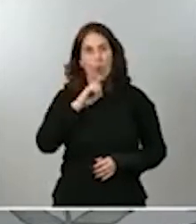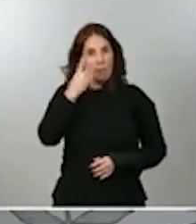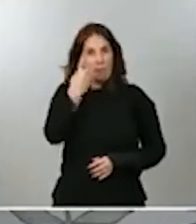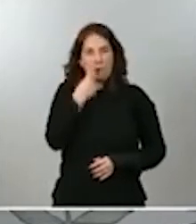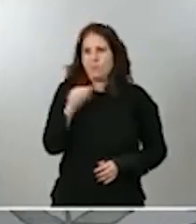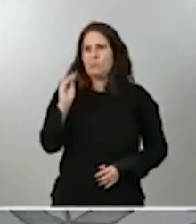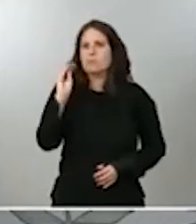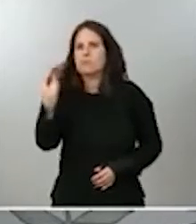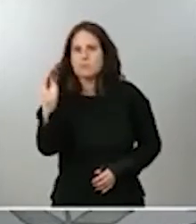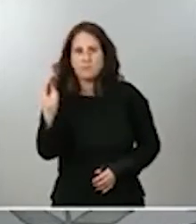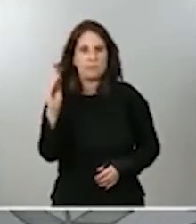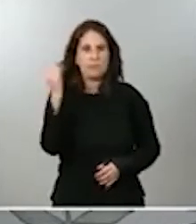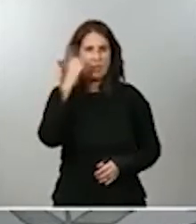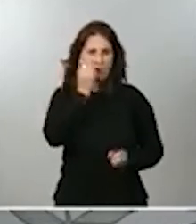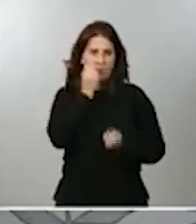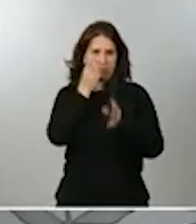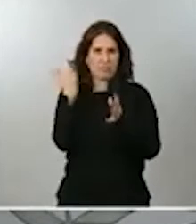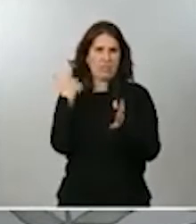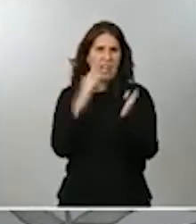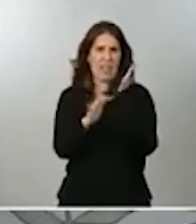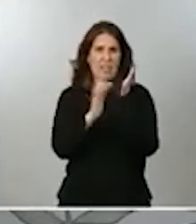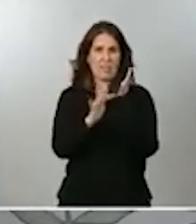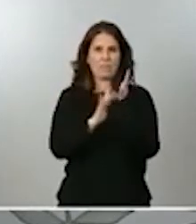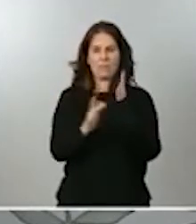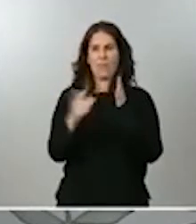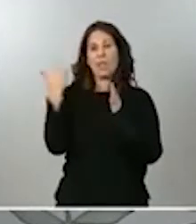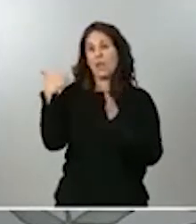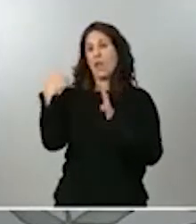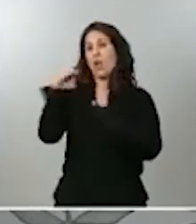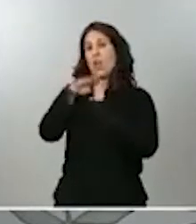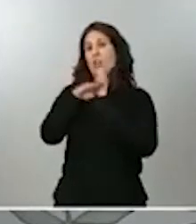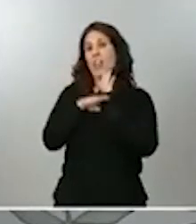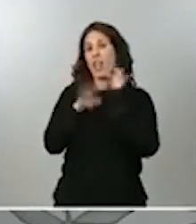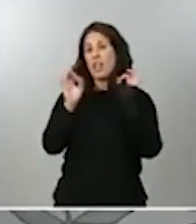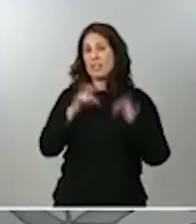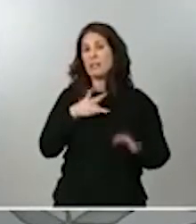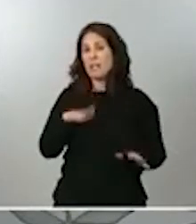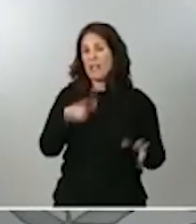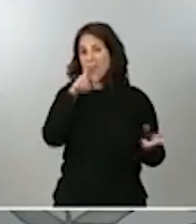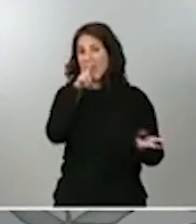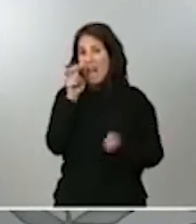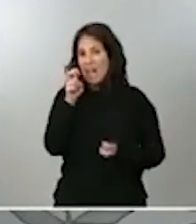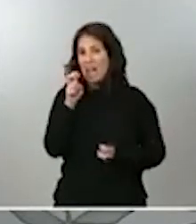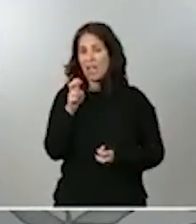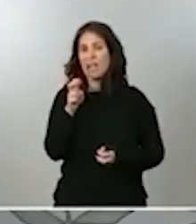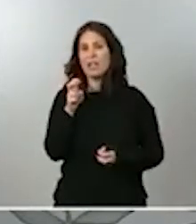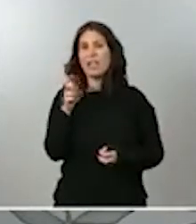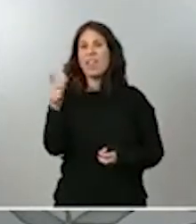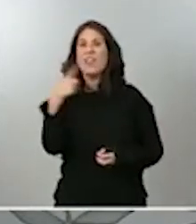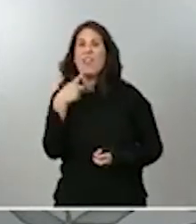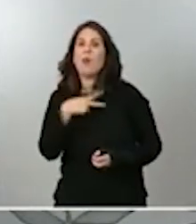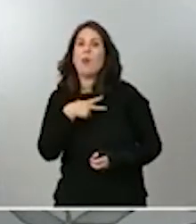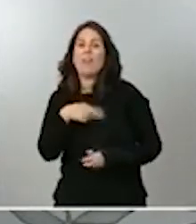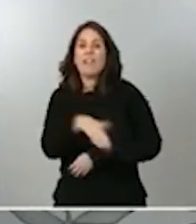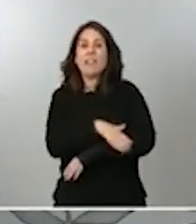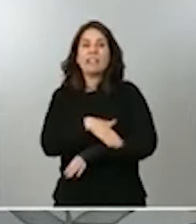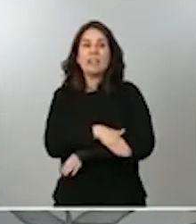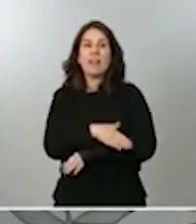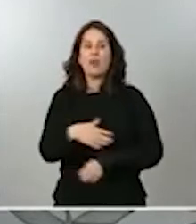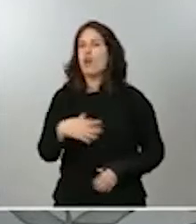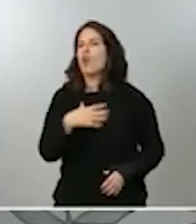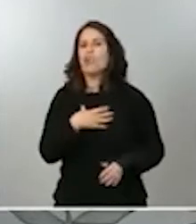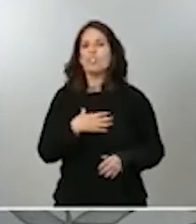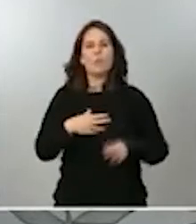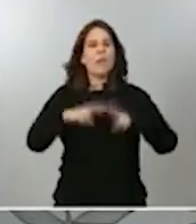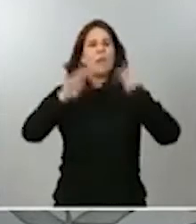las condiciones en las que se había producido esa amnistía fiscal, según la Abogacía del Estado, no se podían modificar a